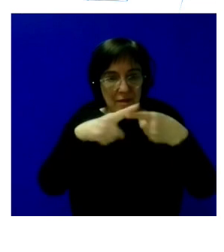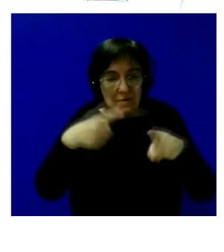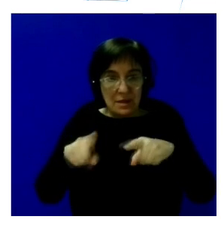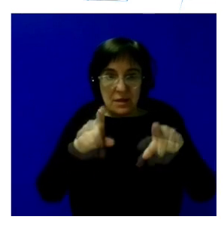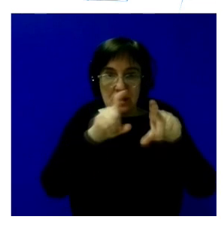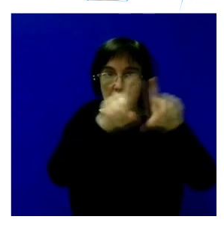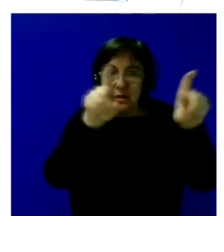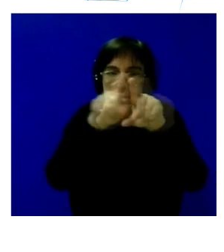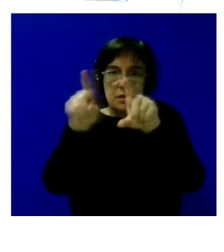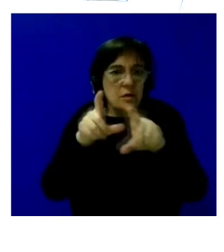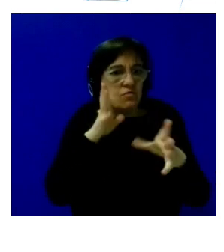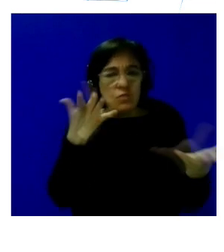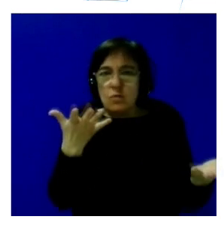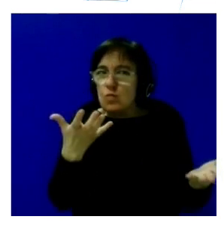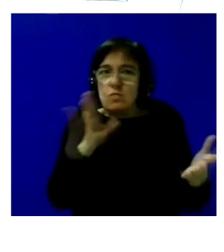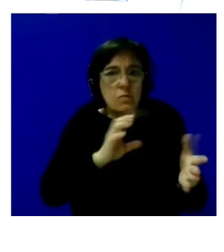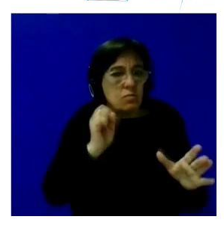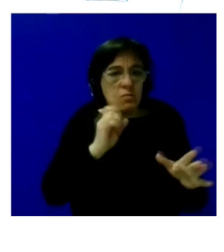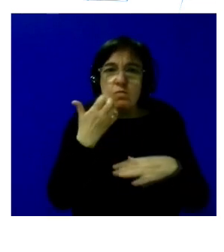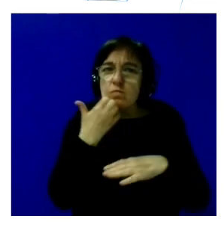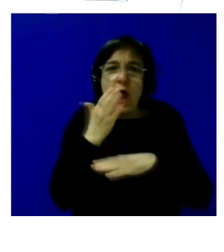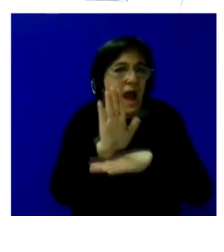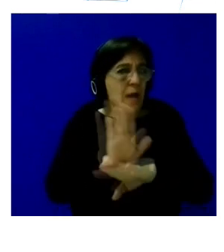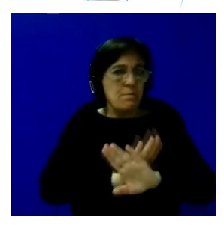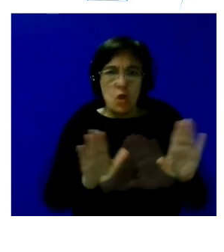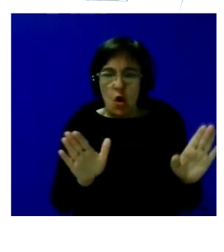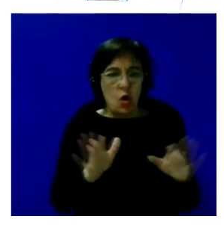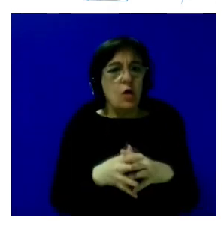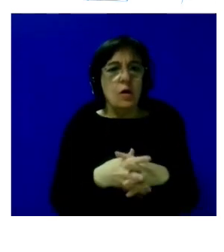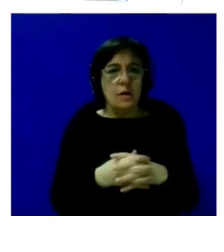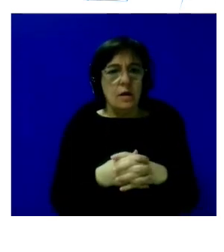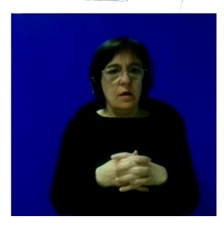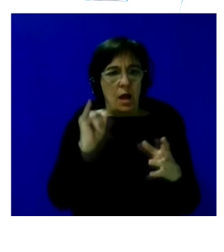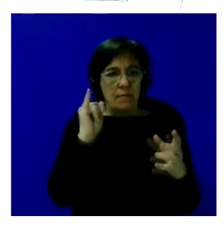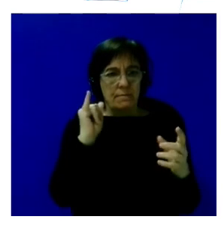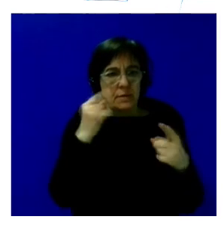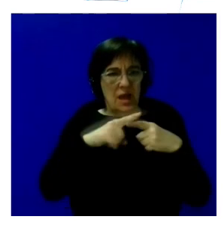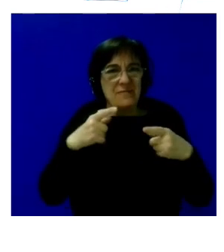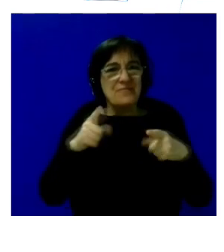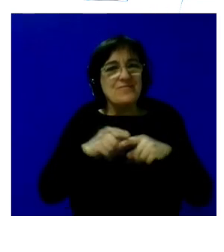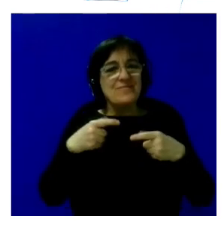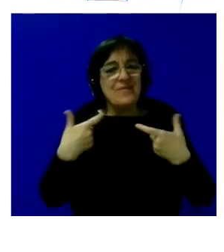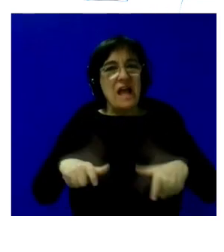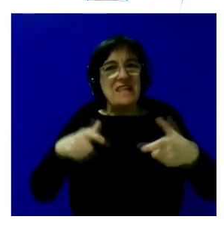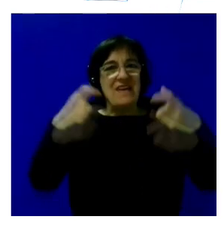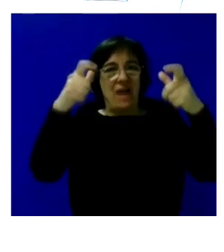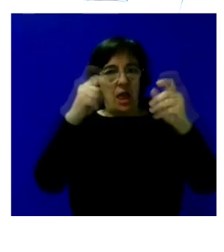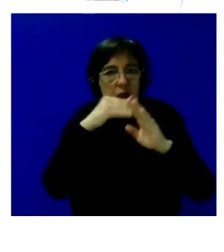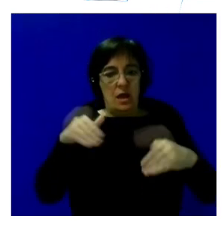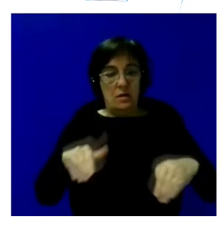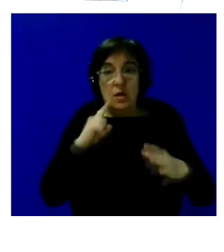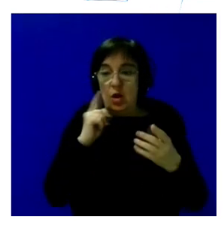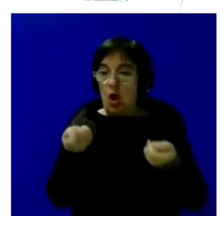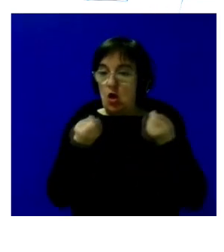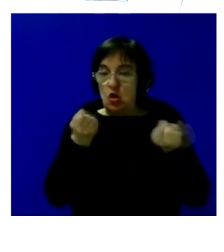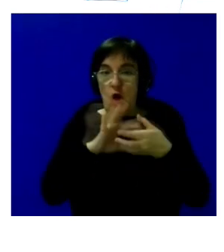yo creo que ha sido ejemplar sobre todo había diversos niveles de capilaridad la coordinación de